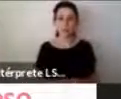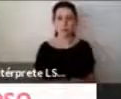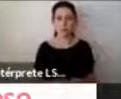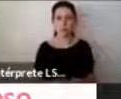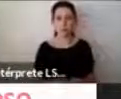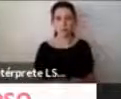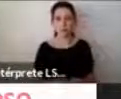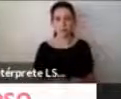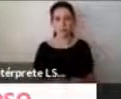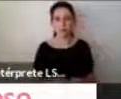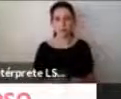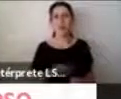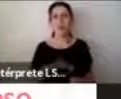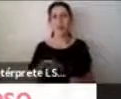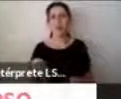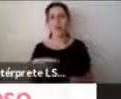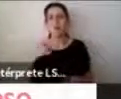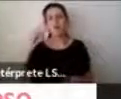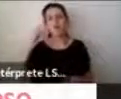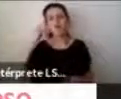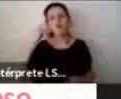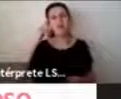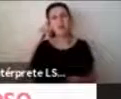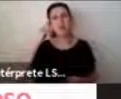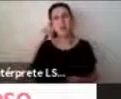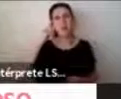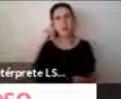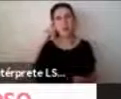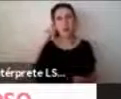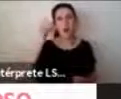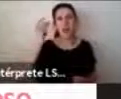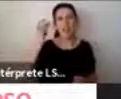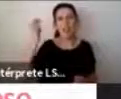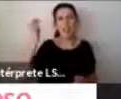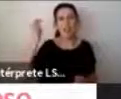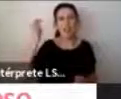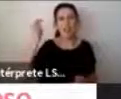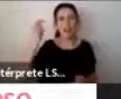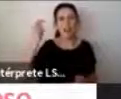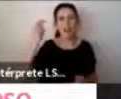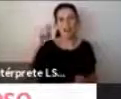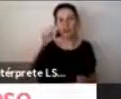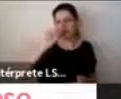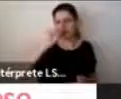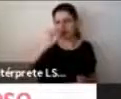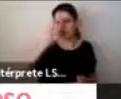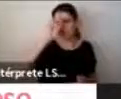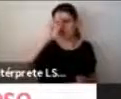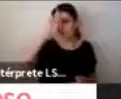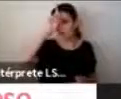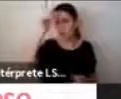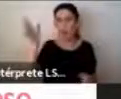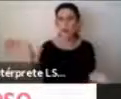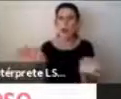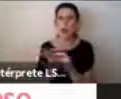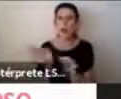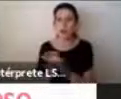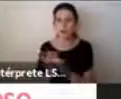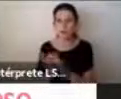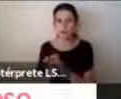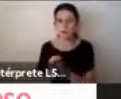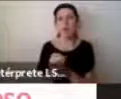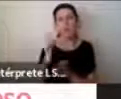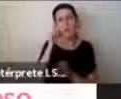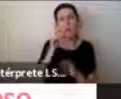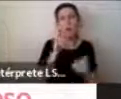para explicar los diagnósticos, entonces nos pareció que el cuento era una forma más alcanzable para los niños desde su nivel